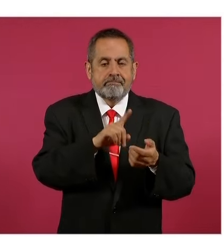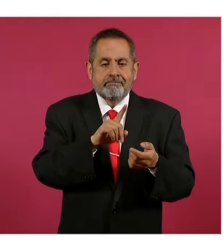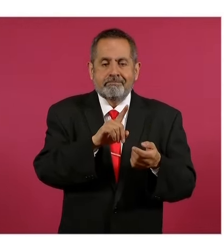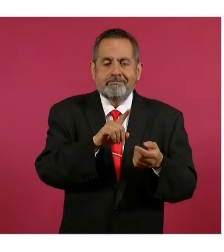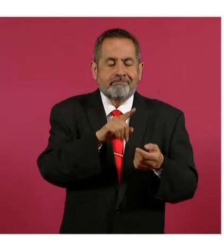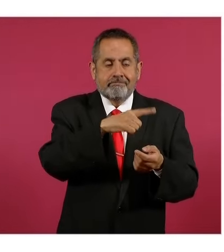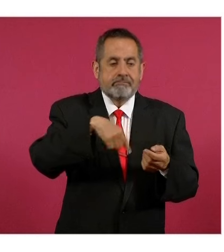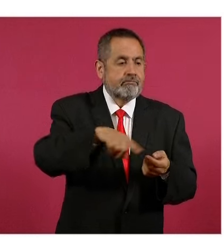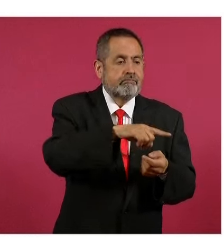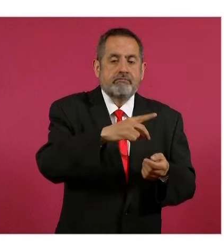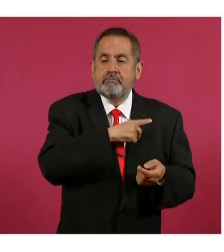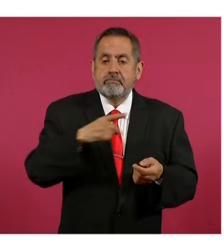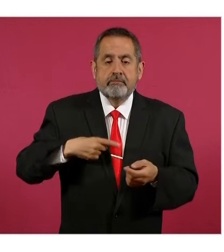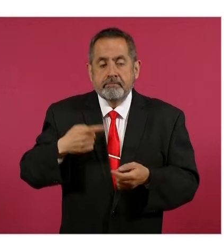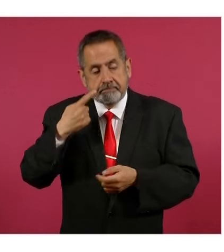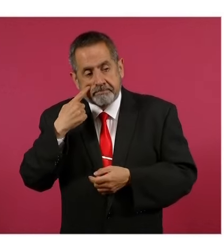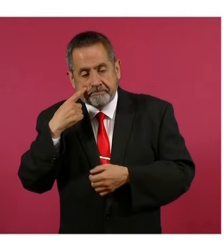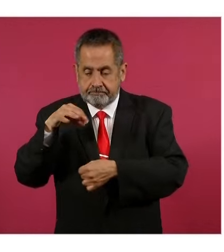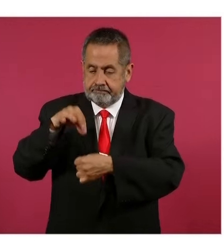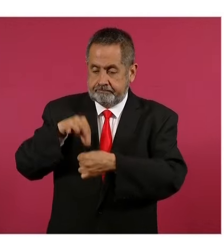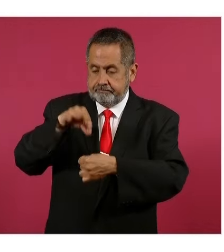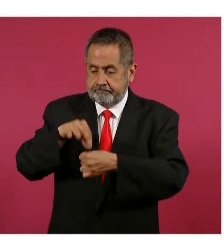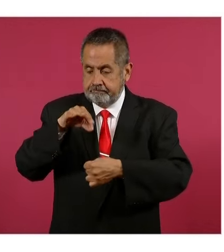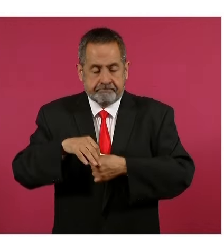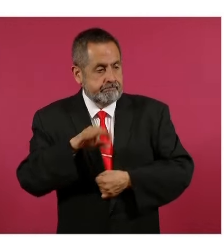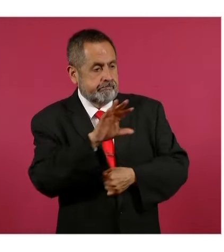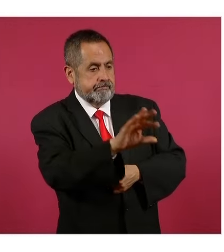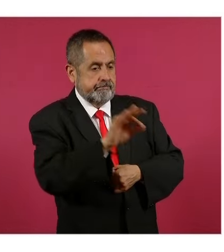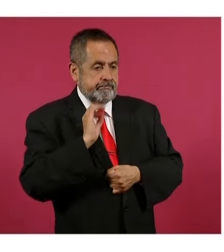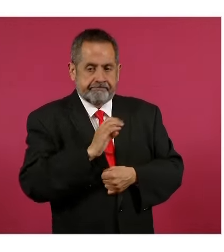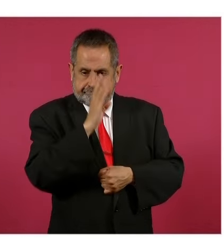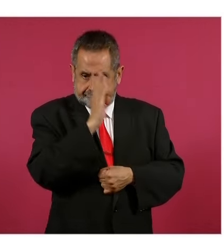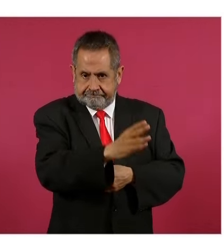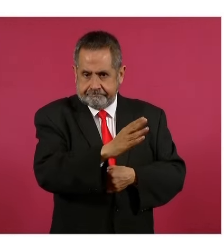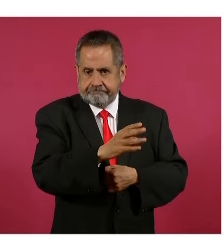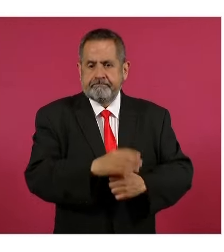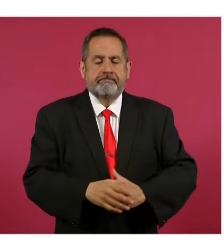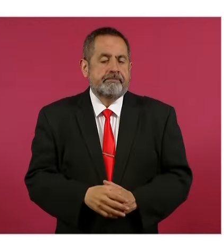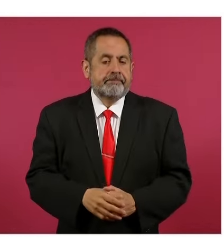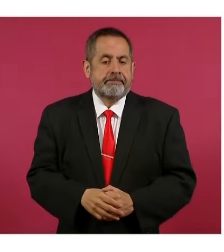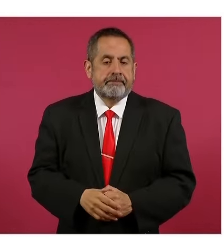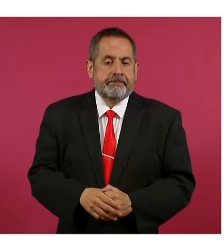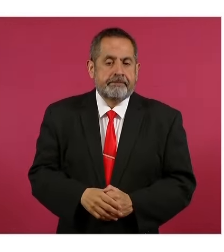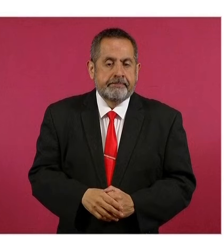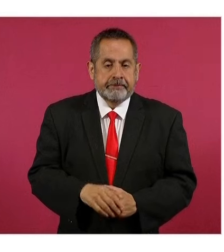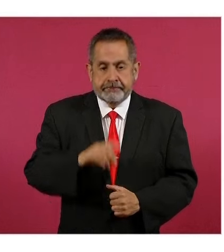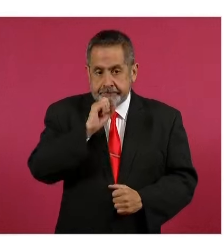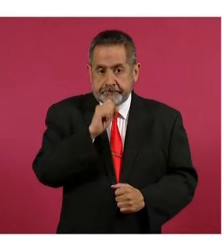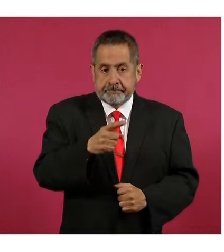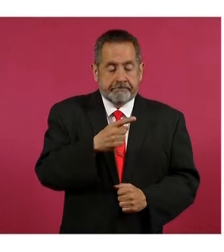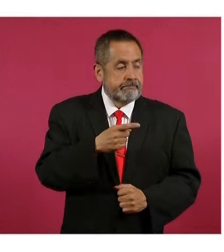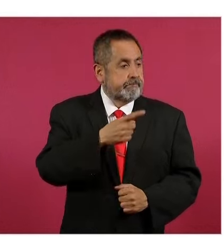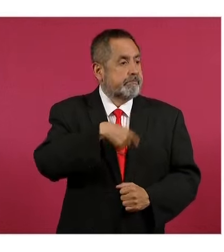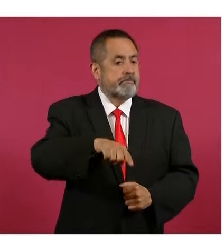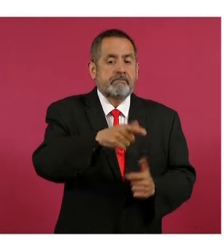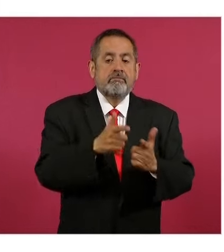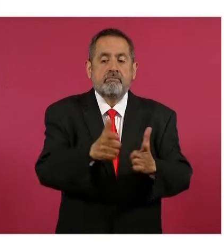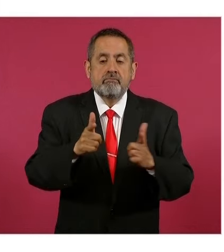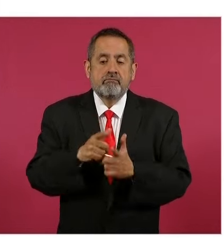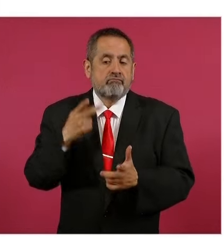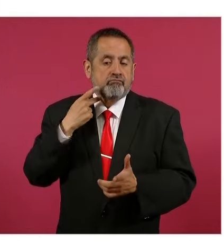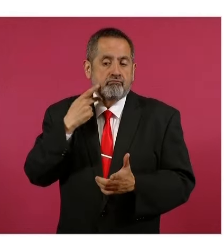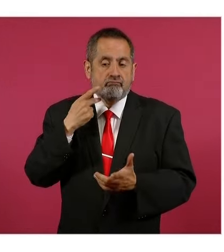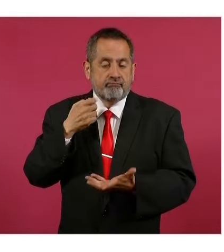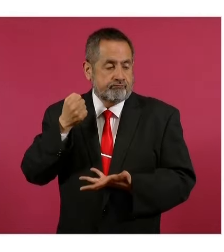deben ser electos de manera directa. También se incluye la reducción de financiamiento, tanto para partidos